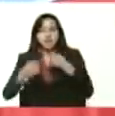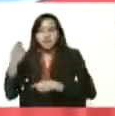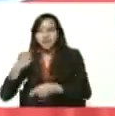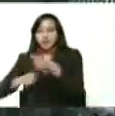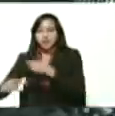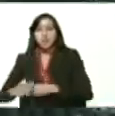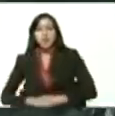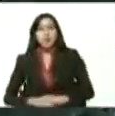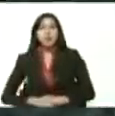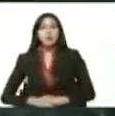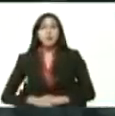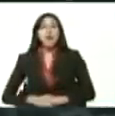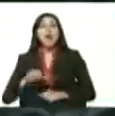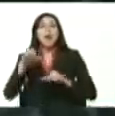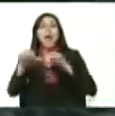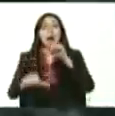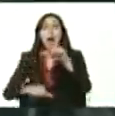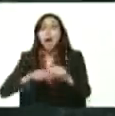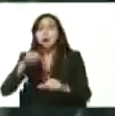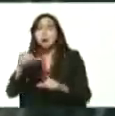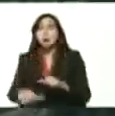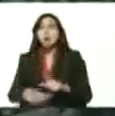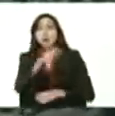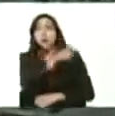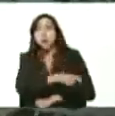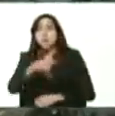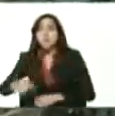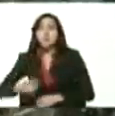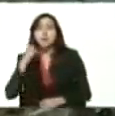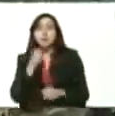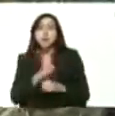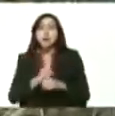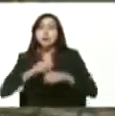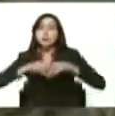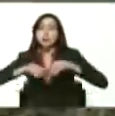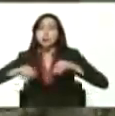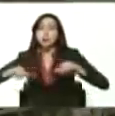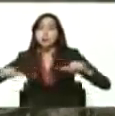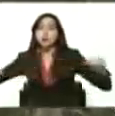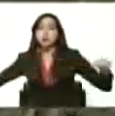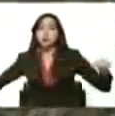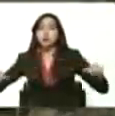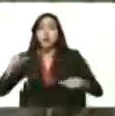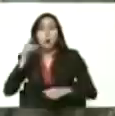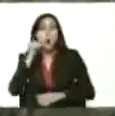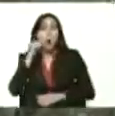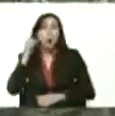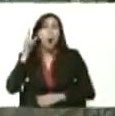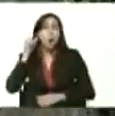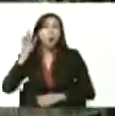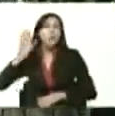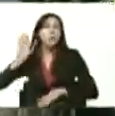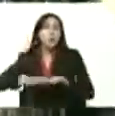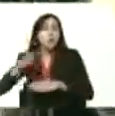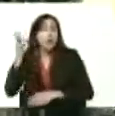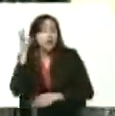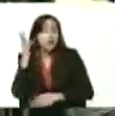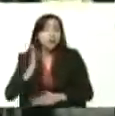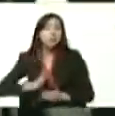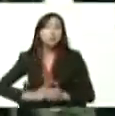las asociaciones de productores y de productoras porque las mujeres también